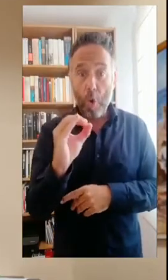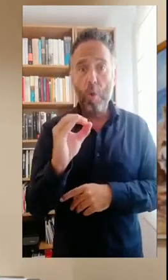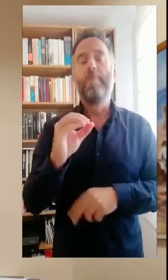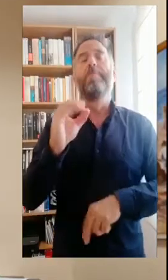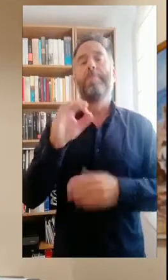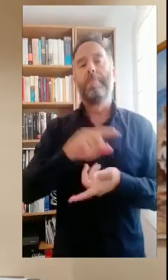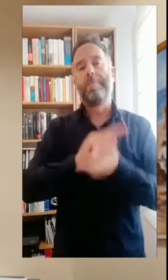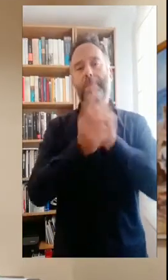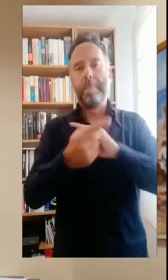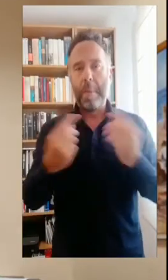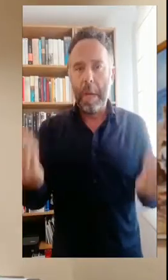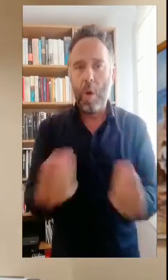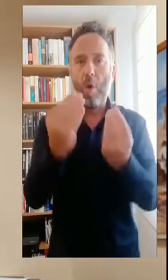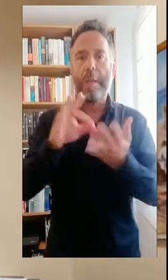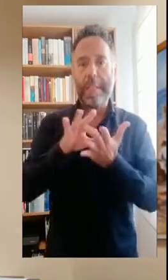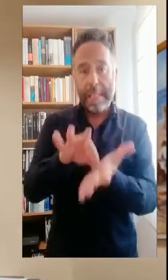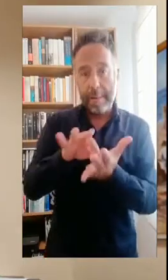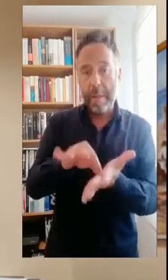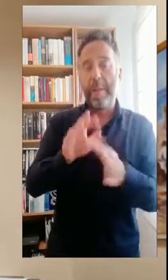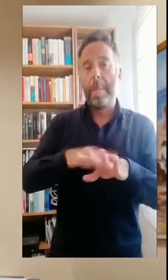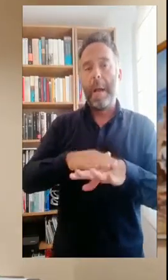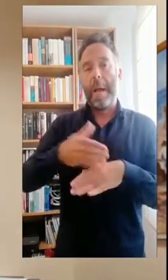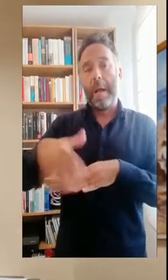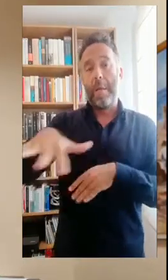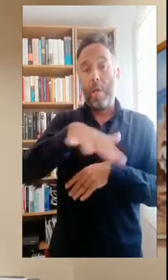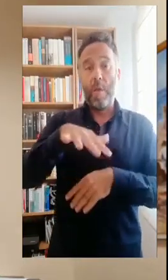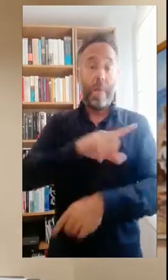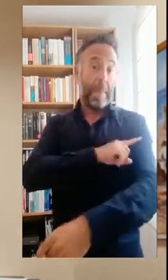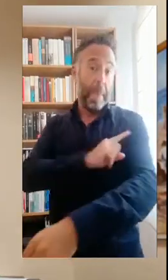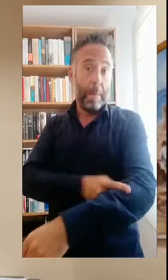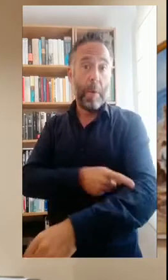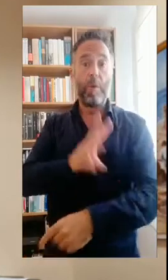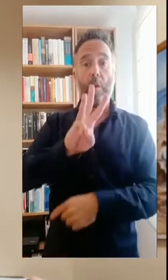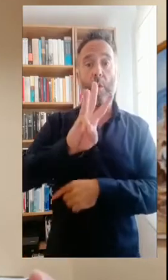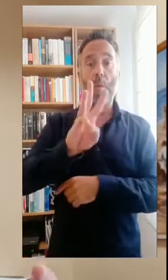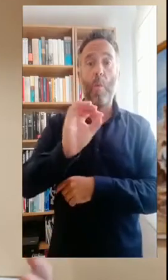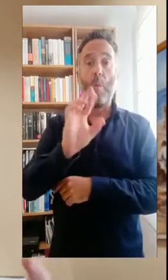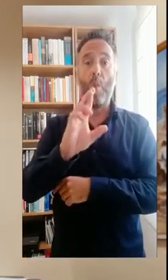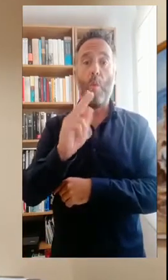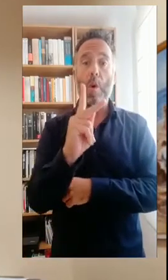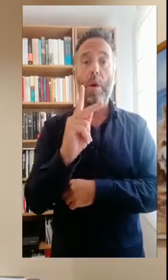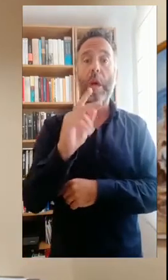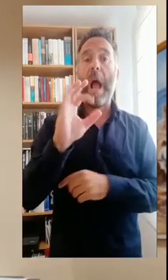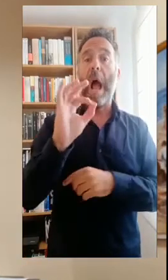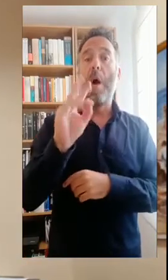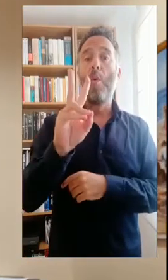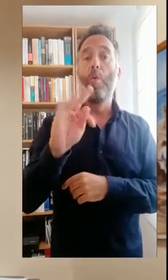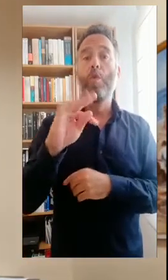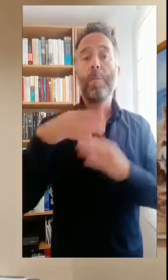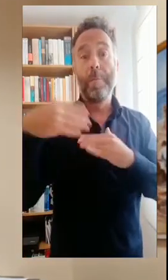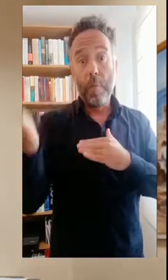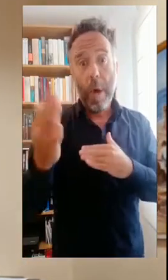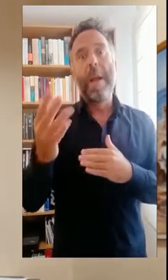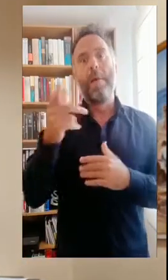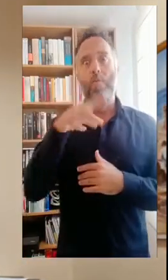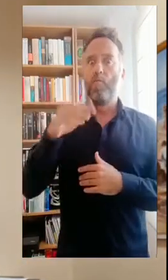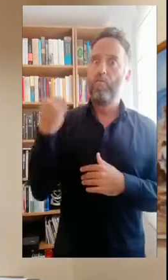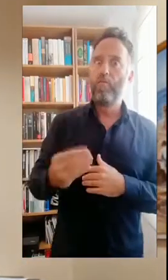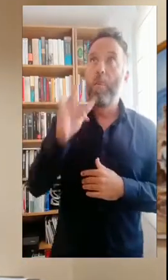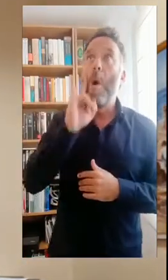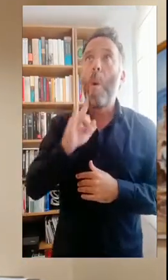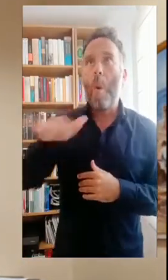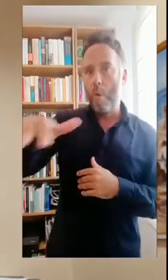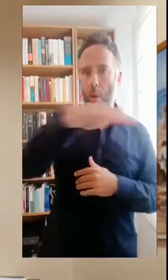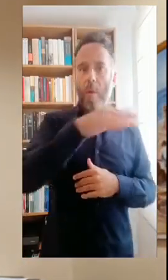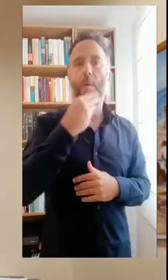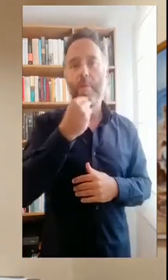servicios que pueden disfrutar los deportistas en el espacio de workout, ese espacio espectacular pegado al Limonar. En la zona del Palo,